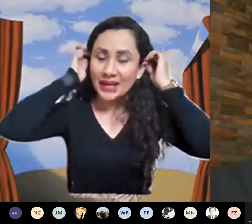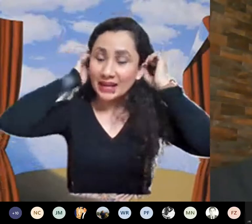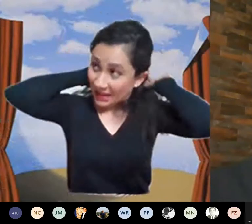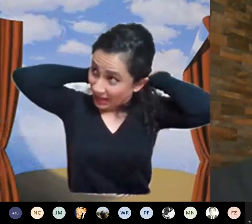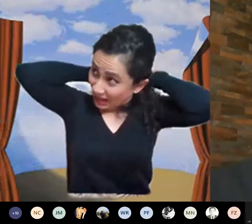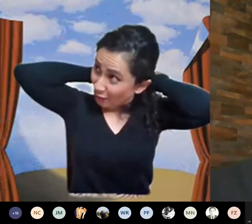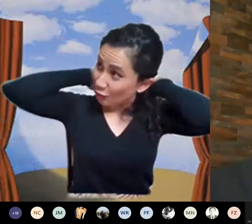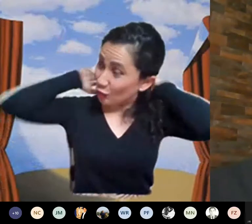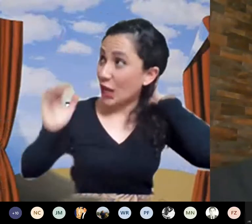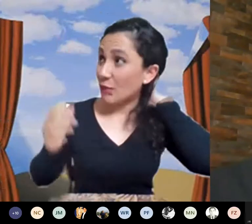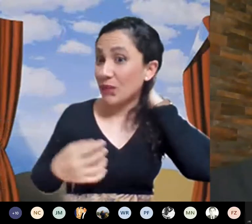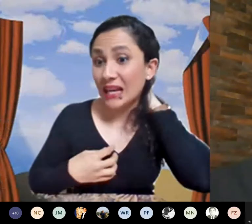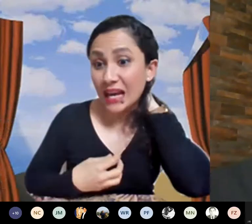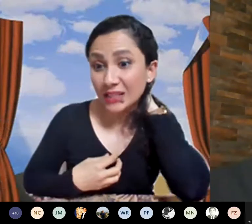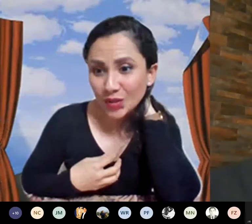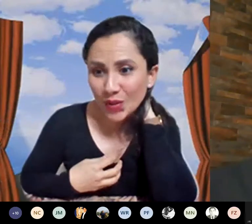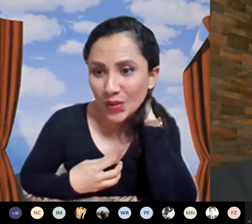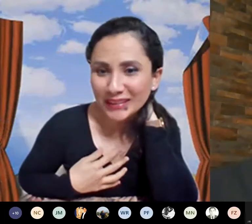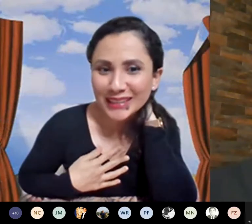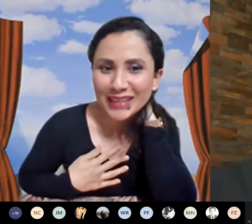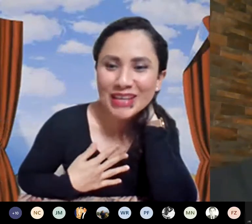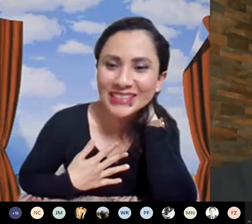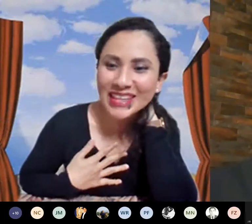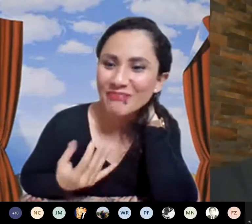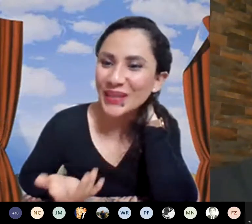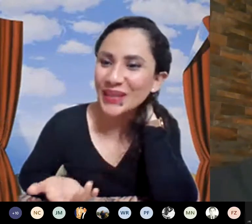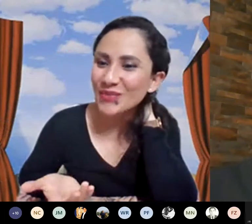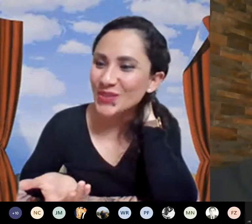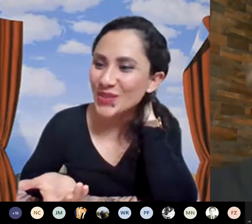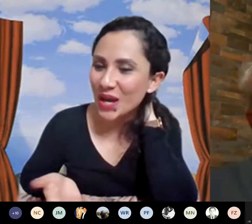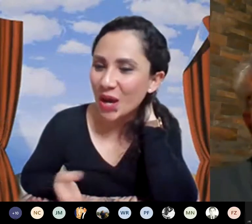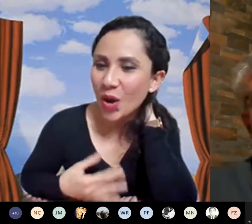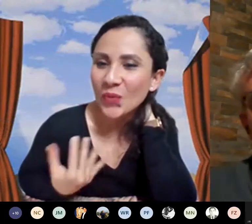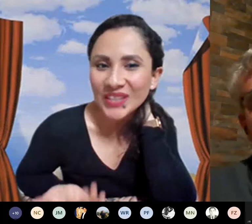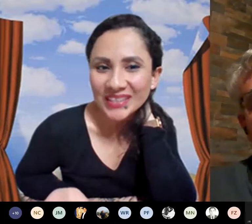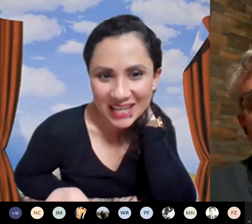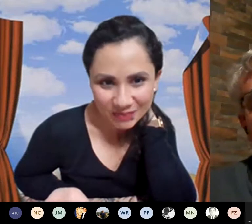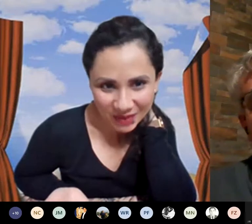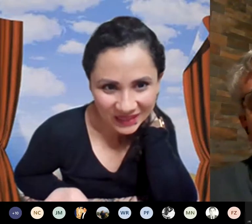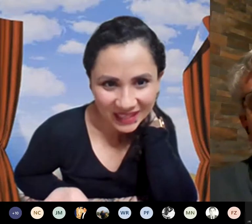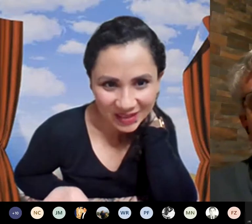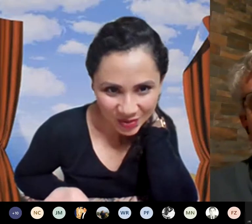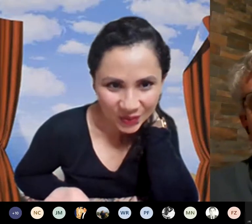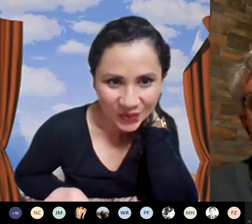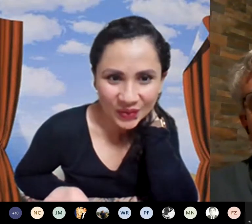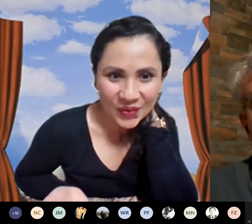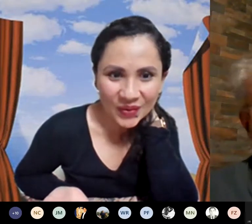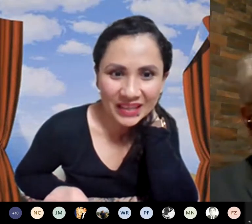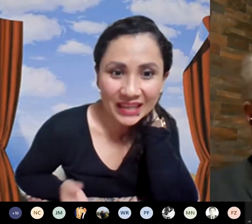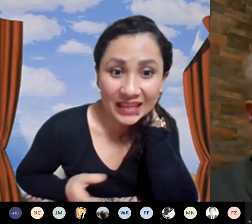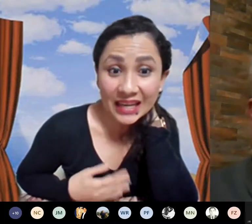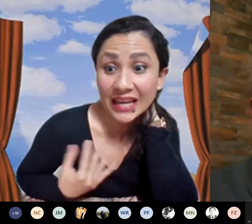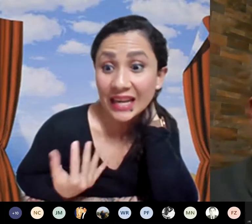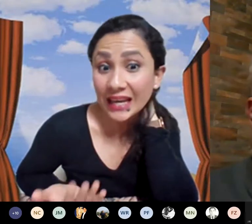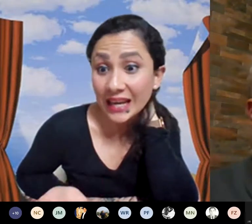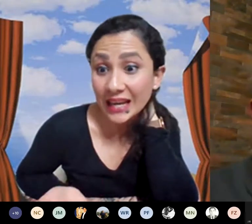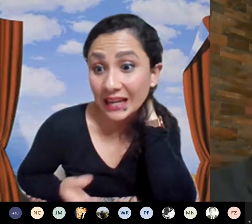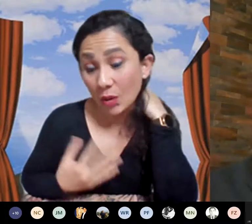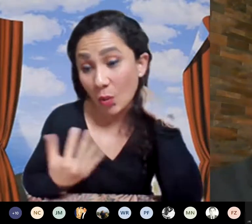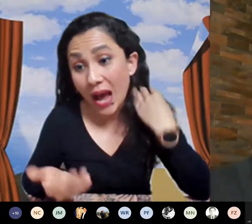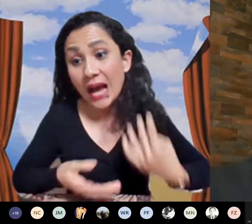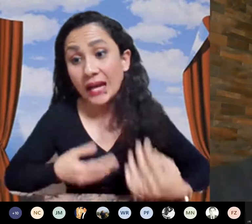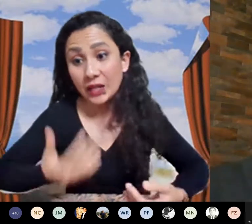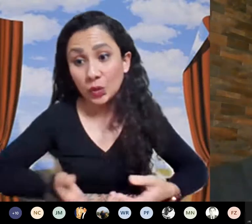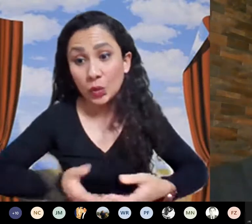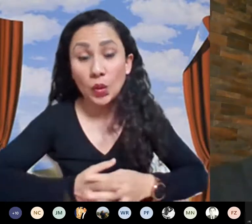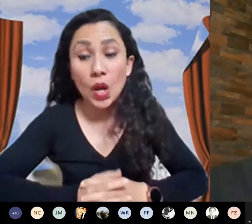a ver en mi caso es que es que depende mucho de cómo se hace la implementación en qué